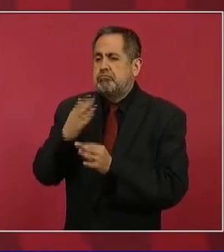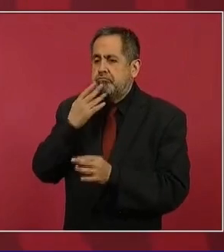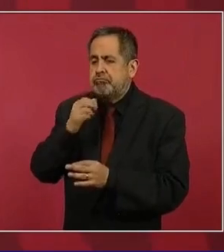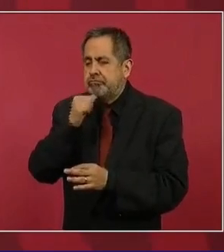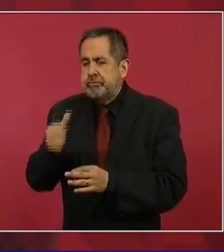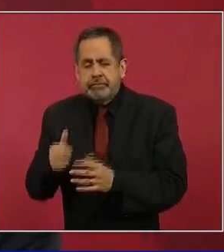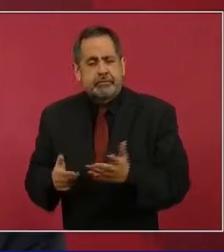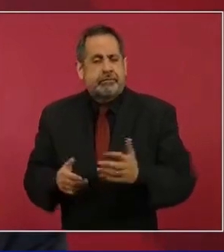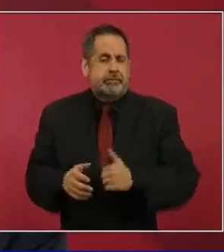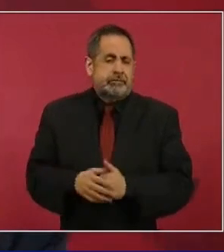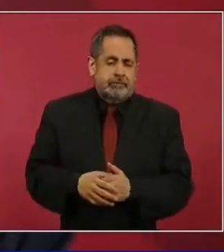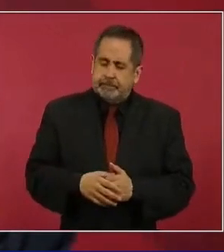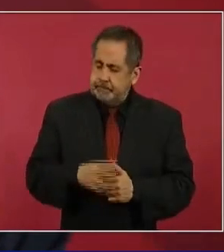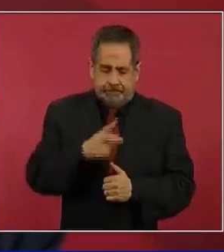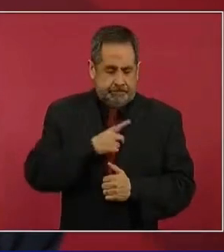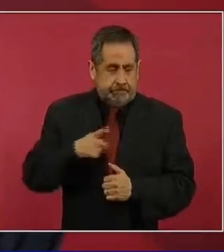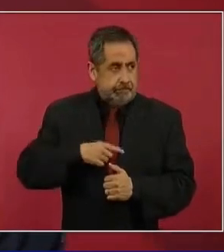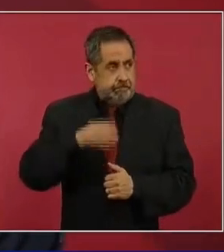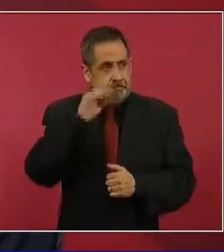Entonces, tenemos que estar ahí.